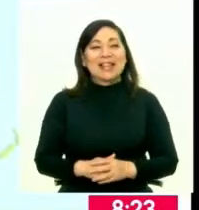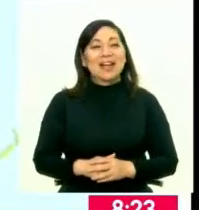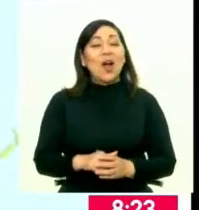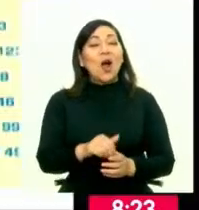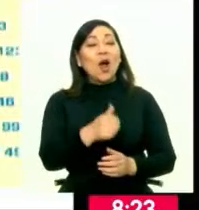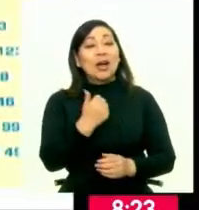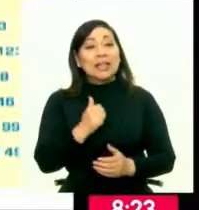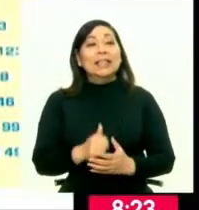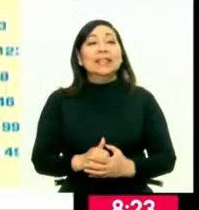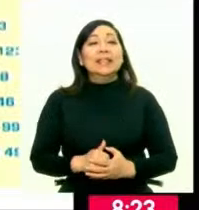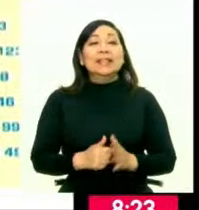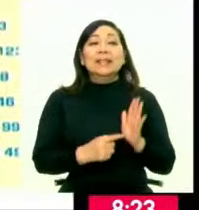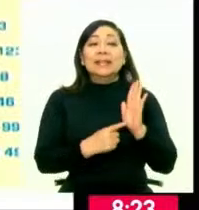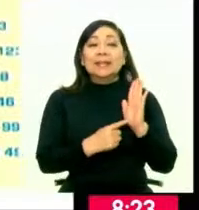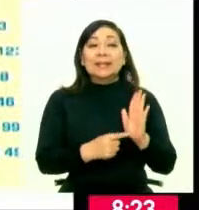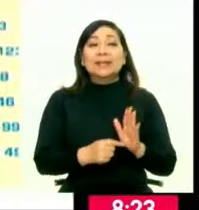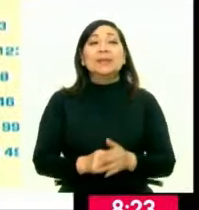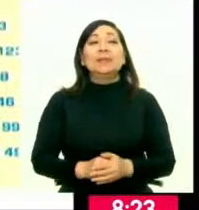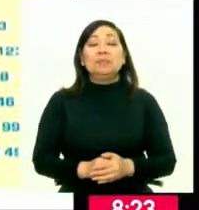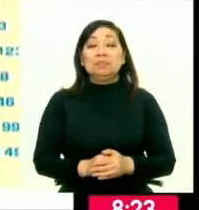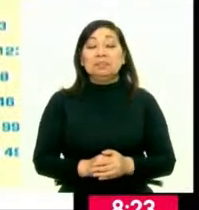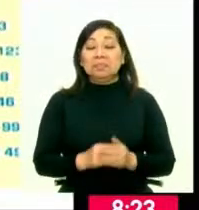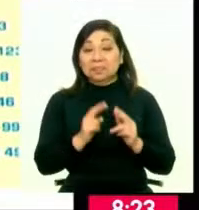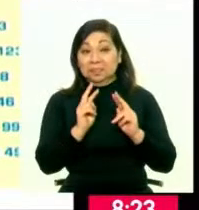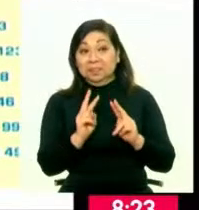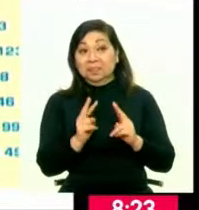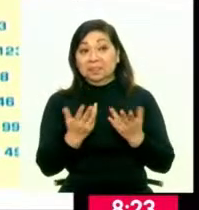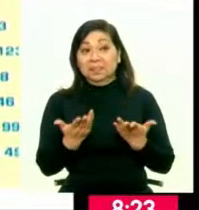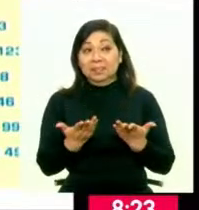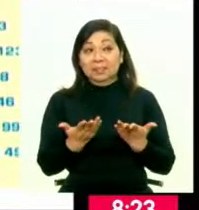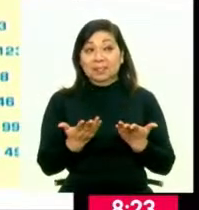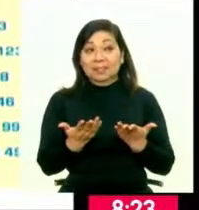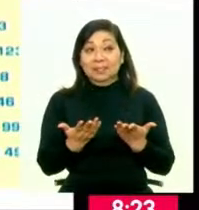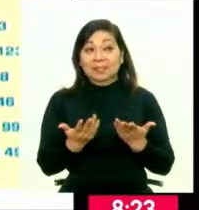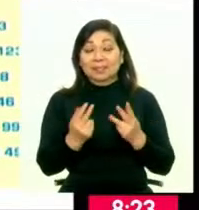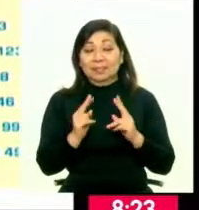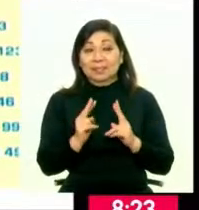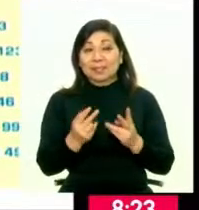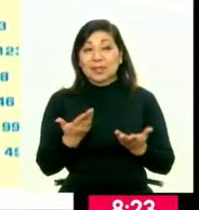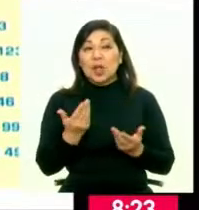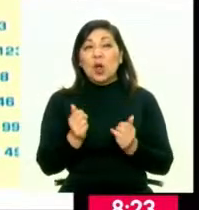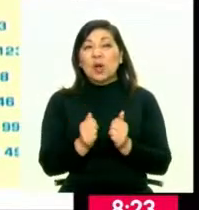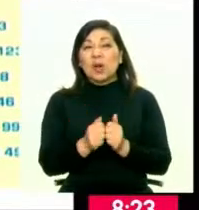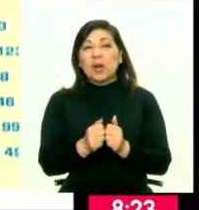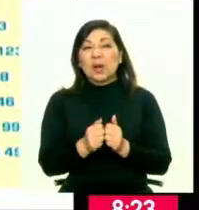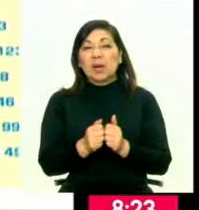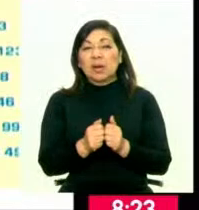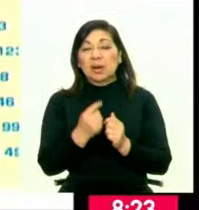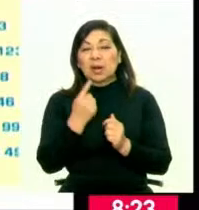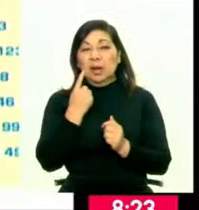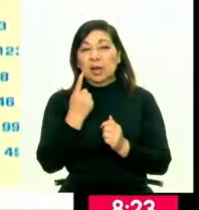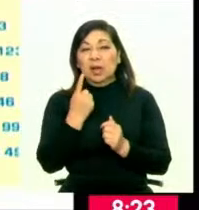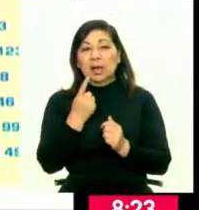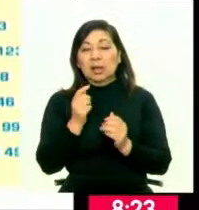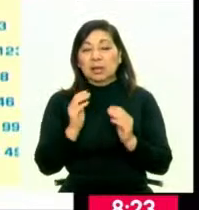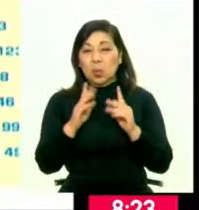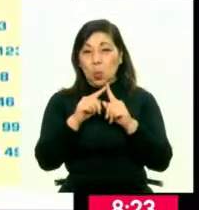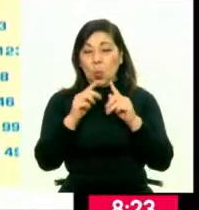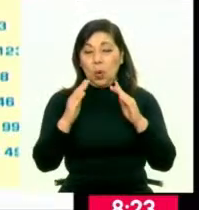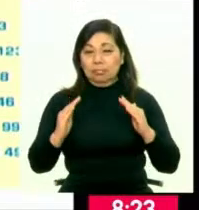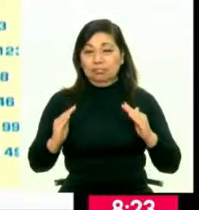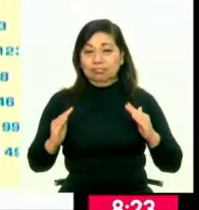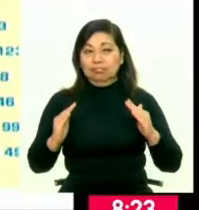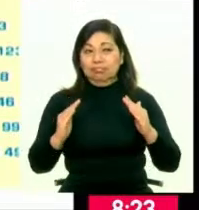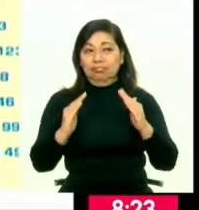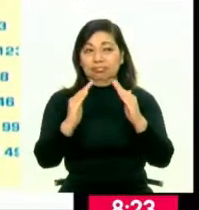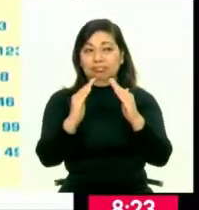Tenemos otro cuadro, por favor, mostramos el segundo cuadro que también nos ha llamado la atención. Este cuadro tiene que ver con, o se le conoce como la pirámide de la